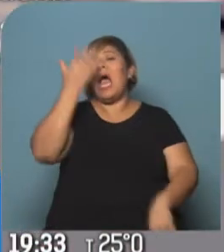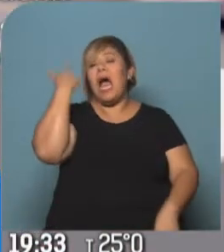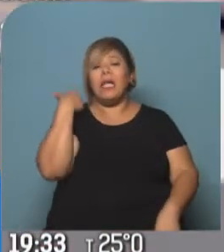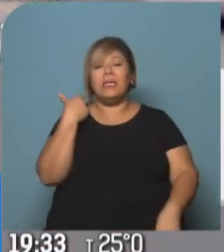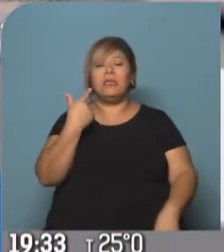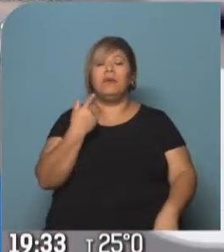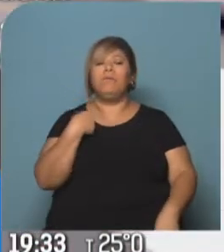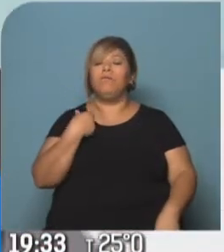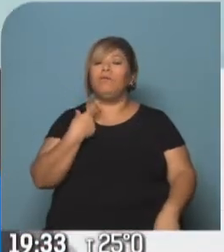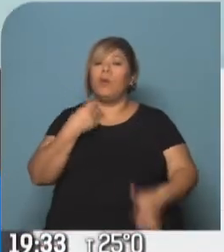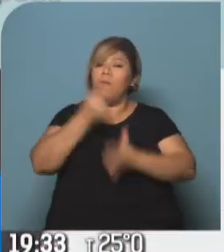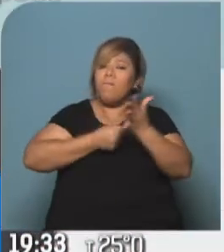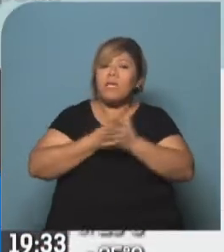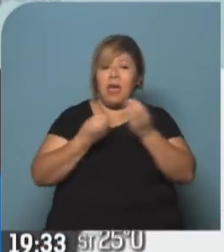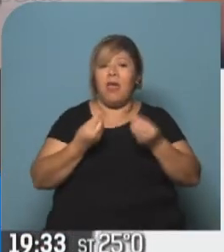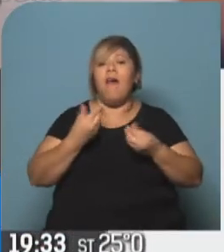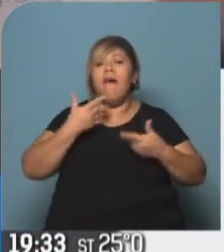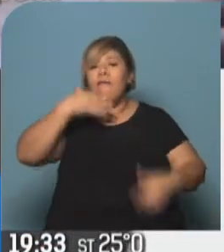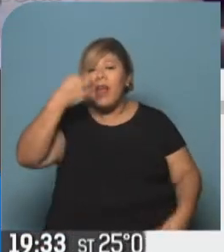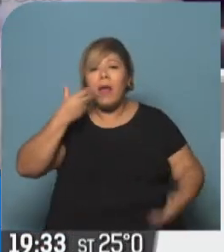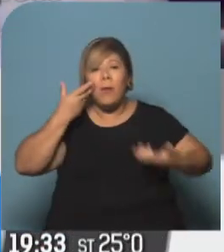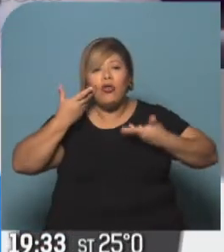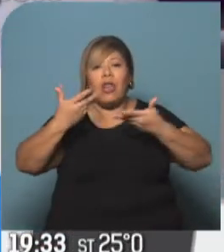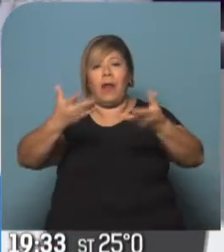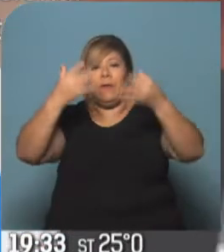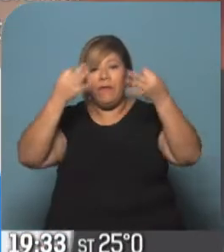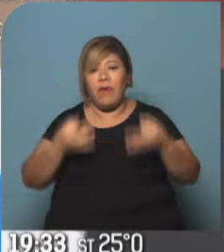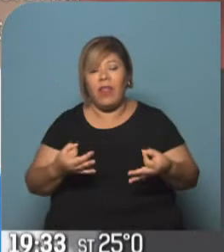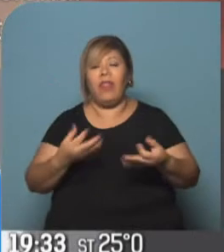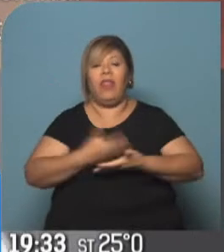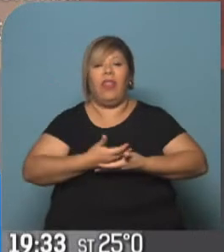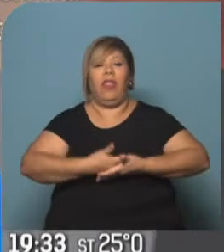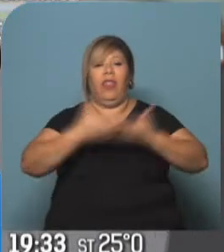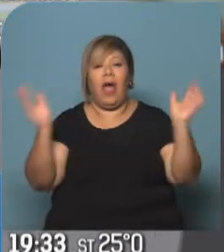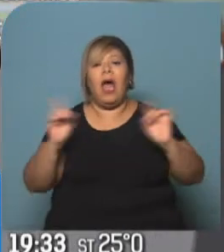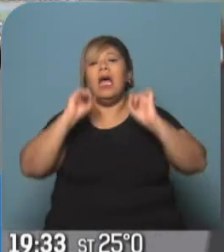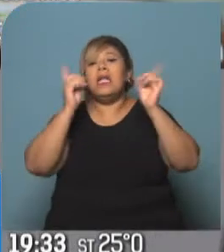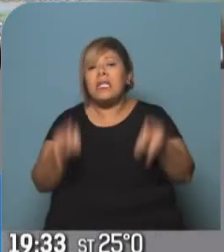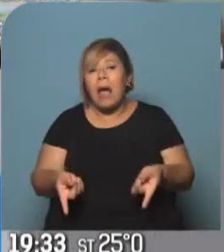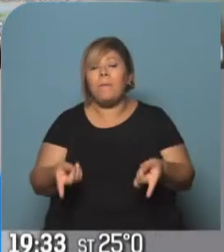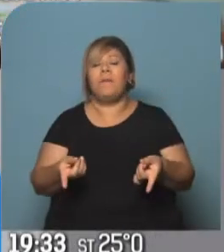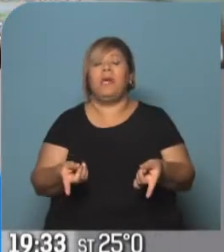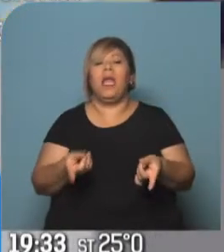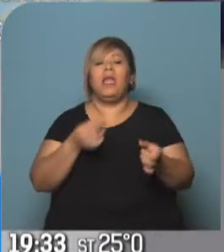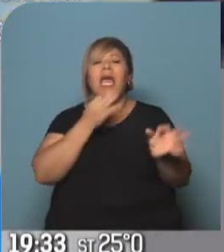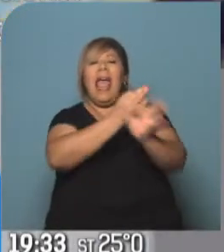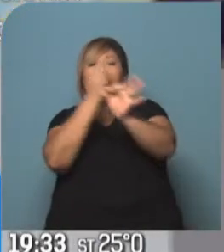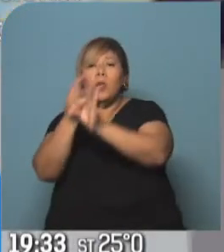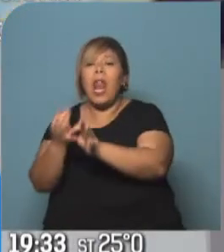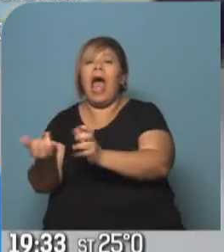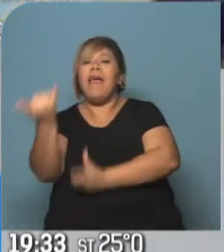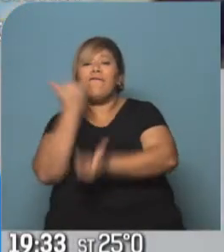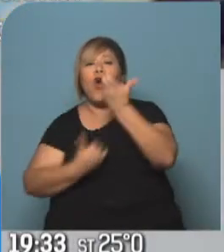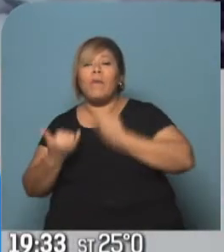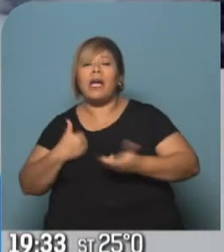segundo, que posibilite la evaluación trabajar con tableros de gestión con información por escuela. Ustedes piensen que hasta antes de